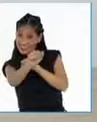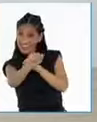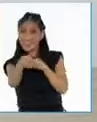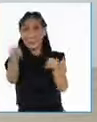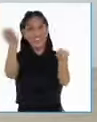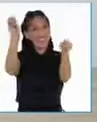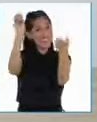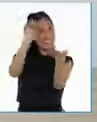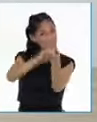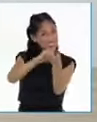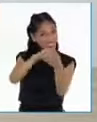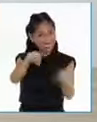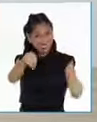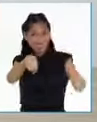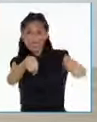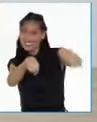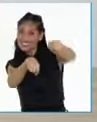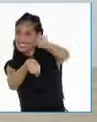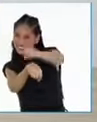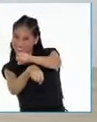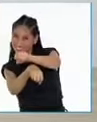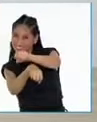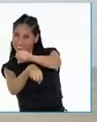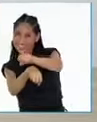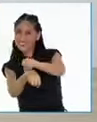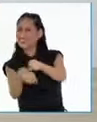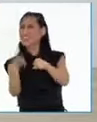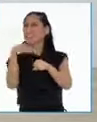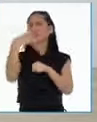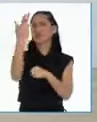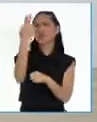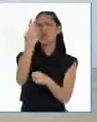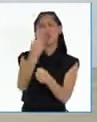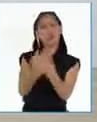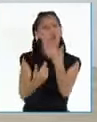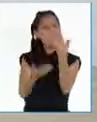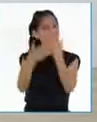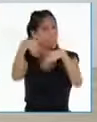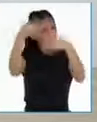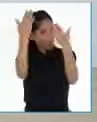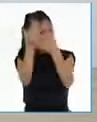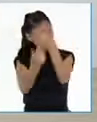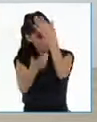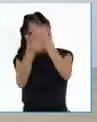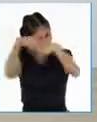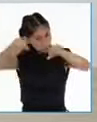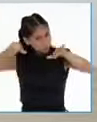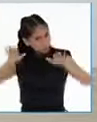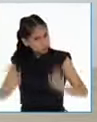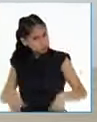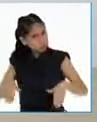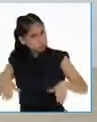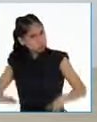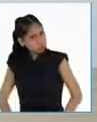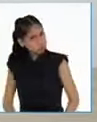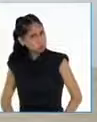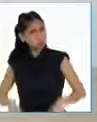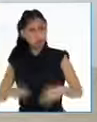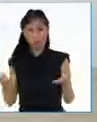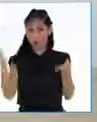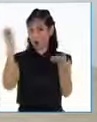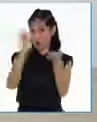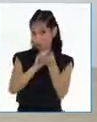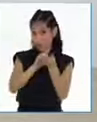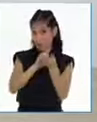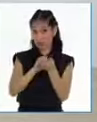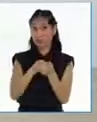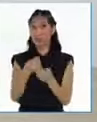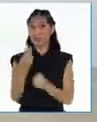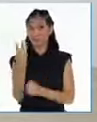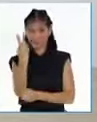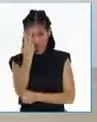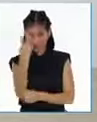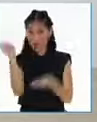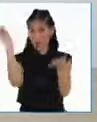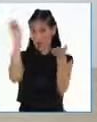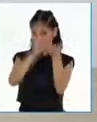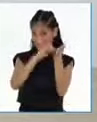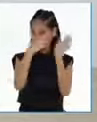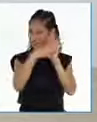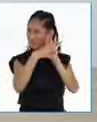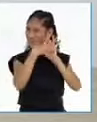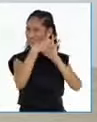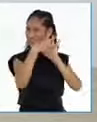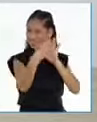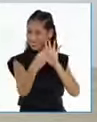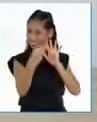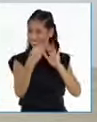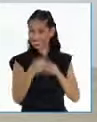cruzado izquierdo, luego dos palmas en el muslo y otra vez palmas juntas. ¡Repito! Pierna derecha cruzado,